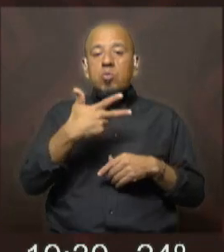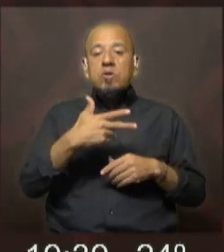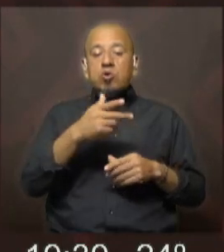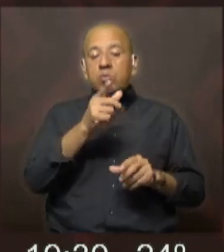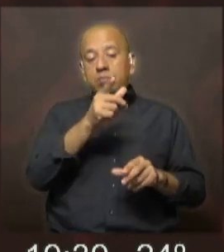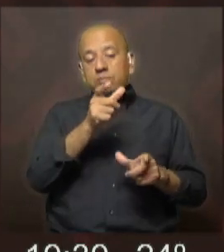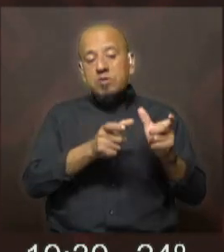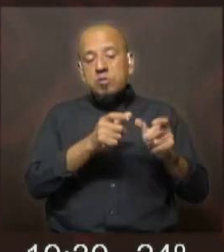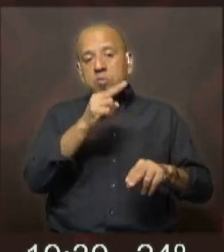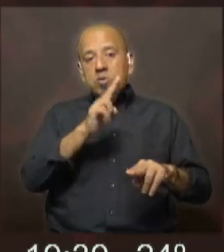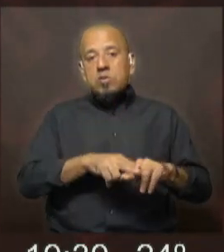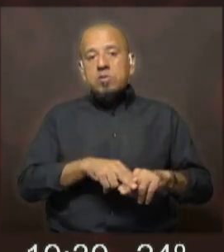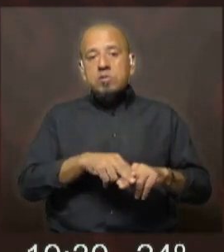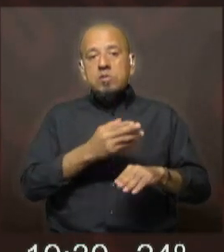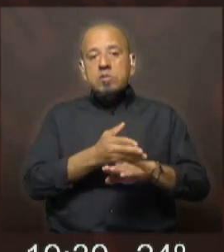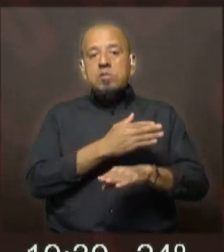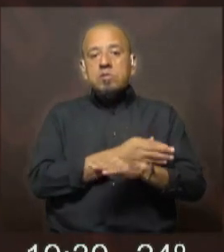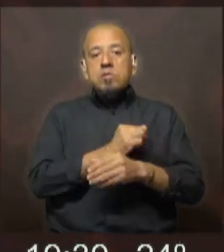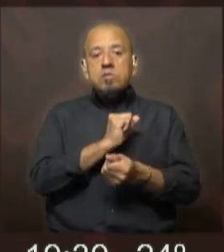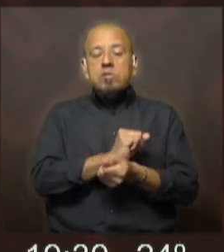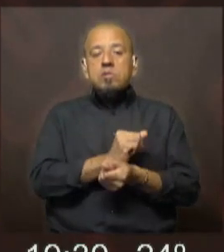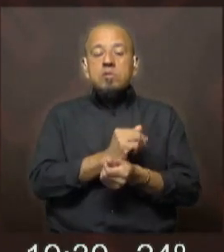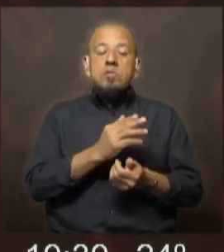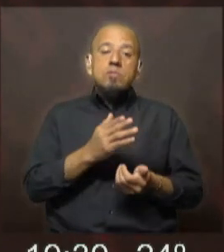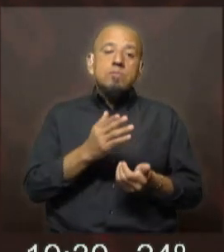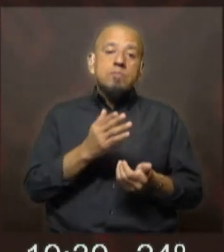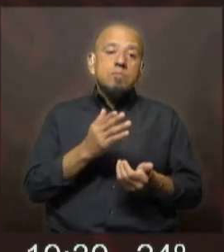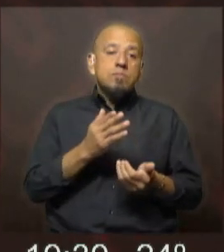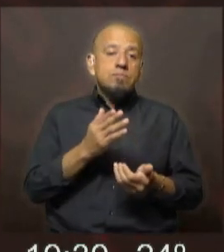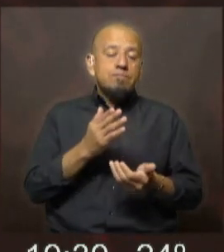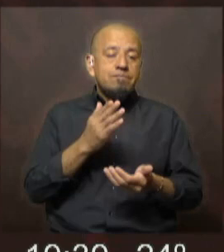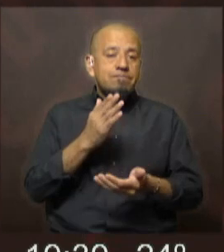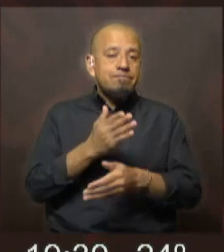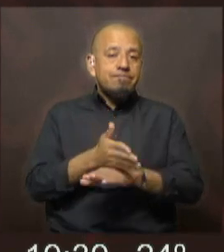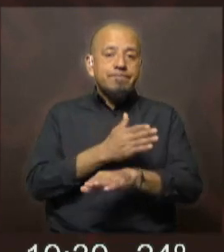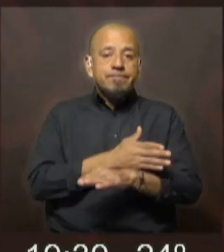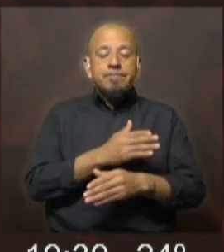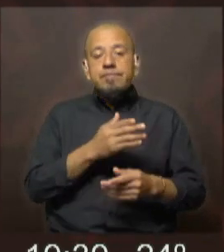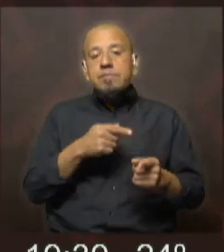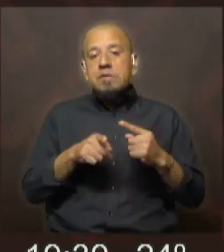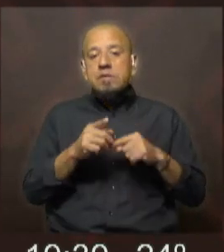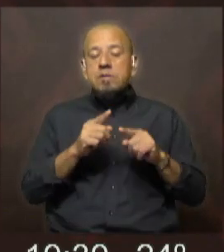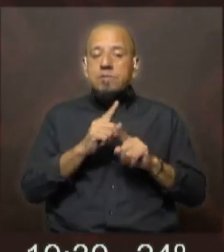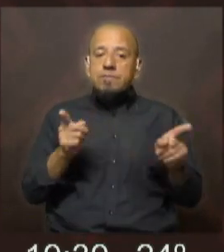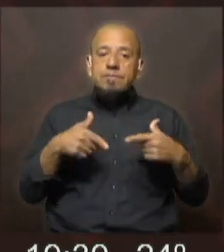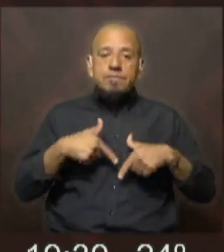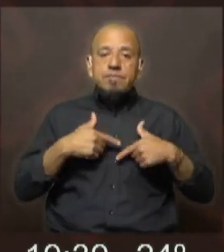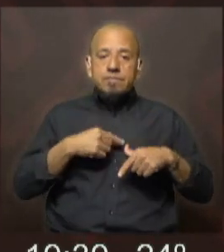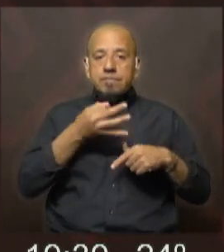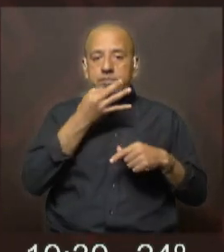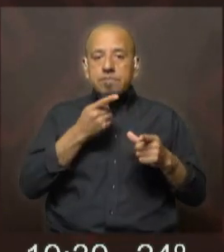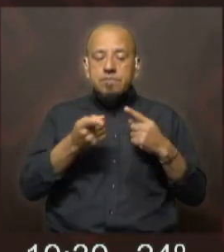son a personas que tenían antecedentes penales y eso no es así porque en los propios datos que da el Ministerio del Interior es una cifra que es